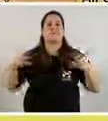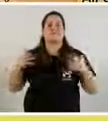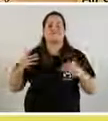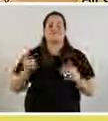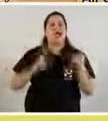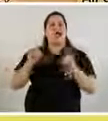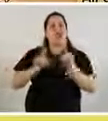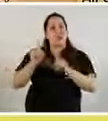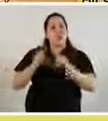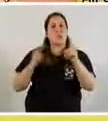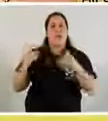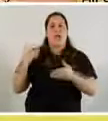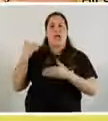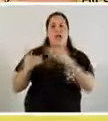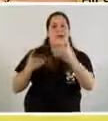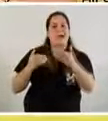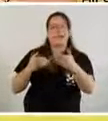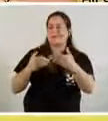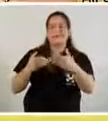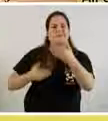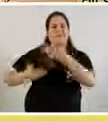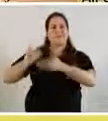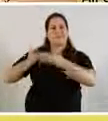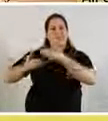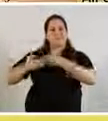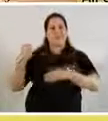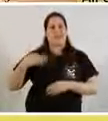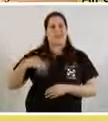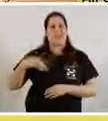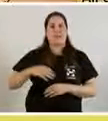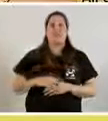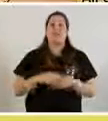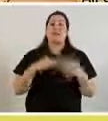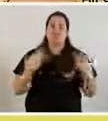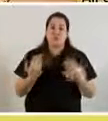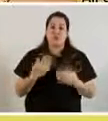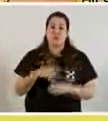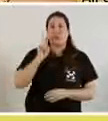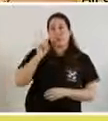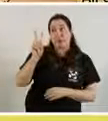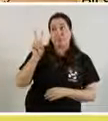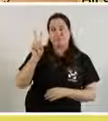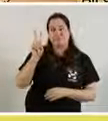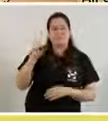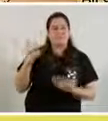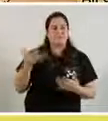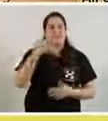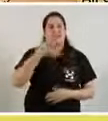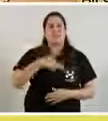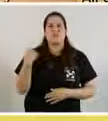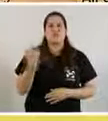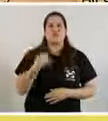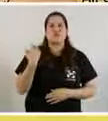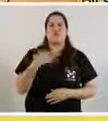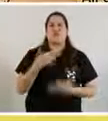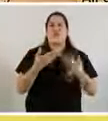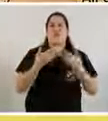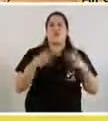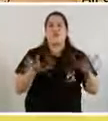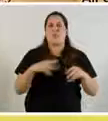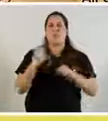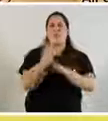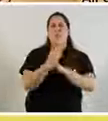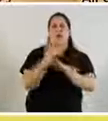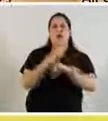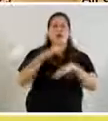están volviendo para atrás. Por eso es que no podemos abandonar el cuidado, no podemos abandonar la responsabilidad que